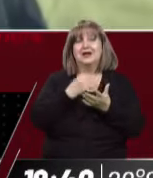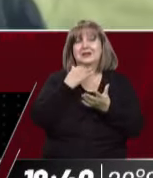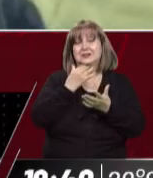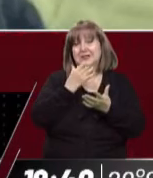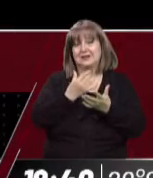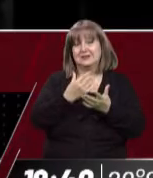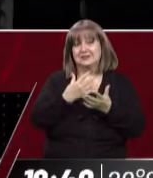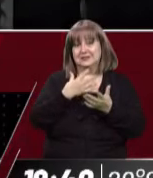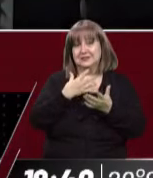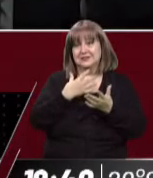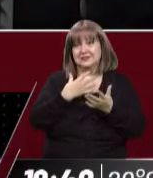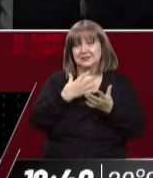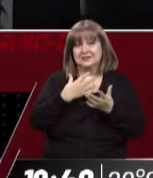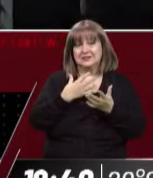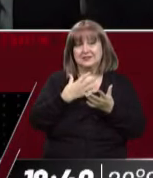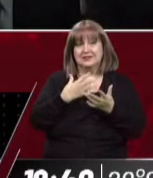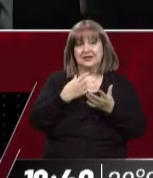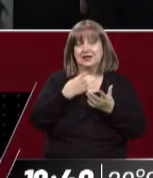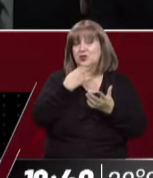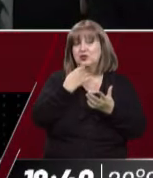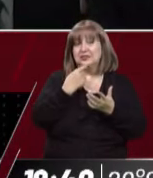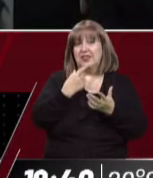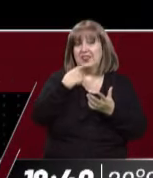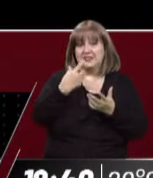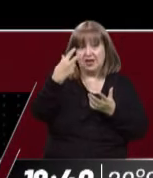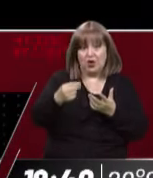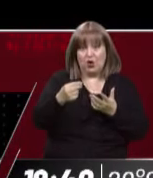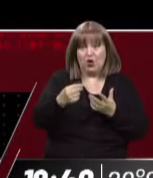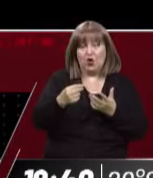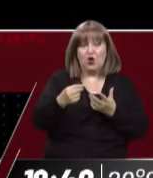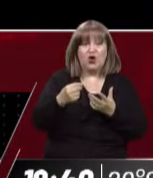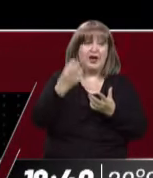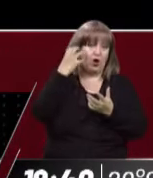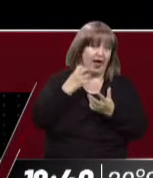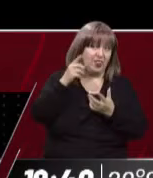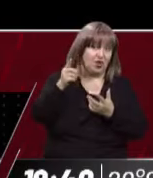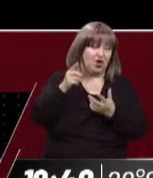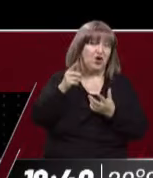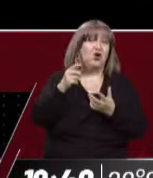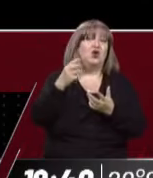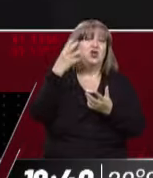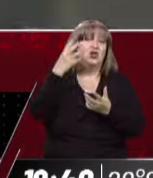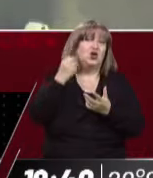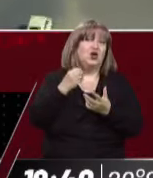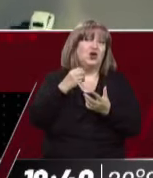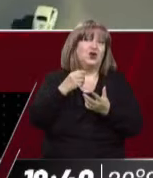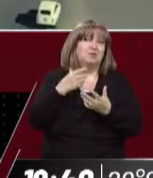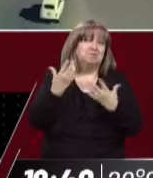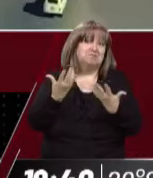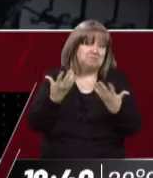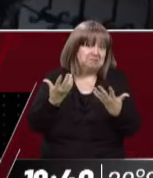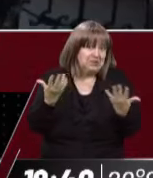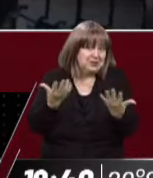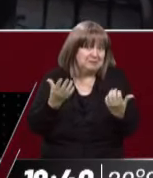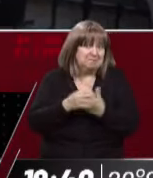que no podemos saber si es un no enojado o un no simpático. Lo que sí queda claro, con el resto de la gente